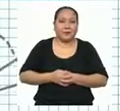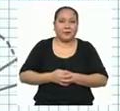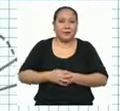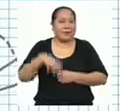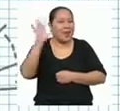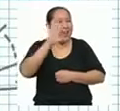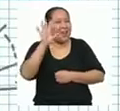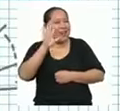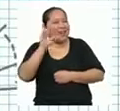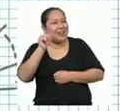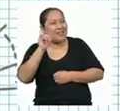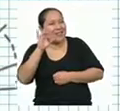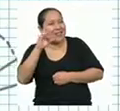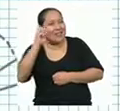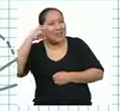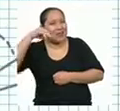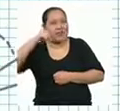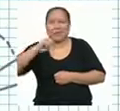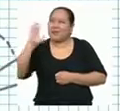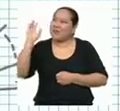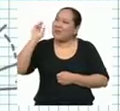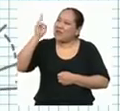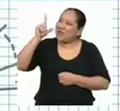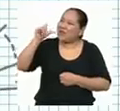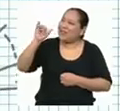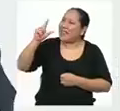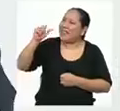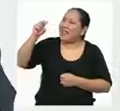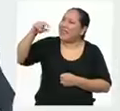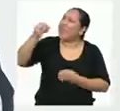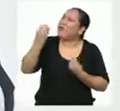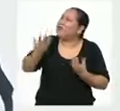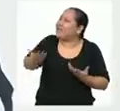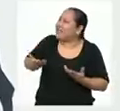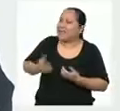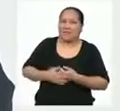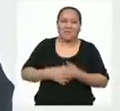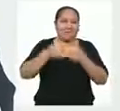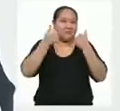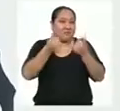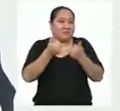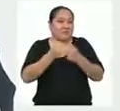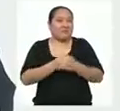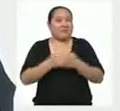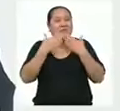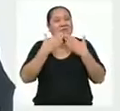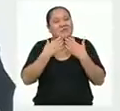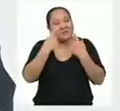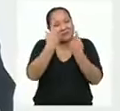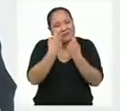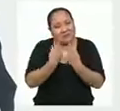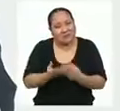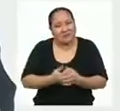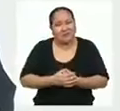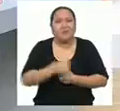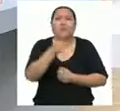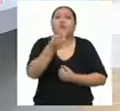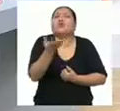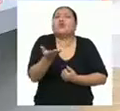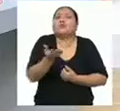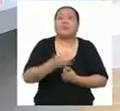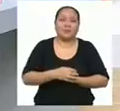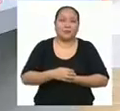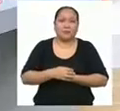Hola, Jeremis. Profesora Liliana, ¿cómo está? Muy bien. Gracias por preguntar. ¿Tú?